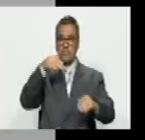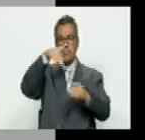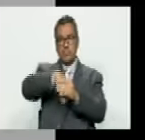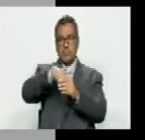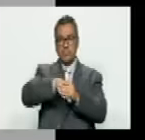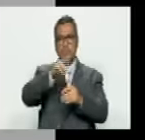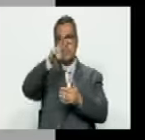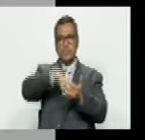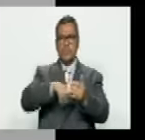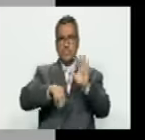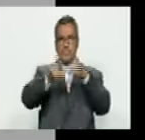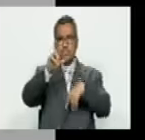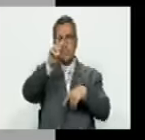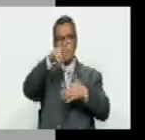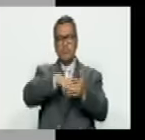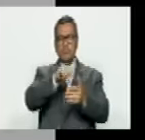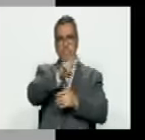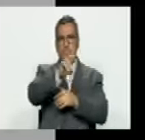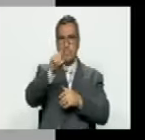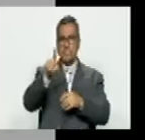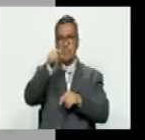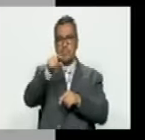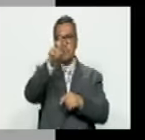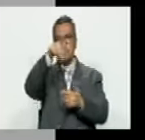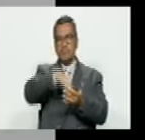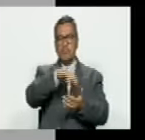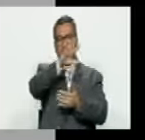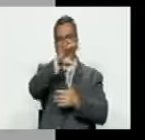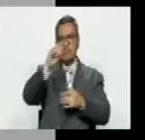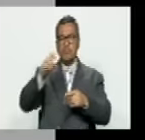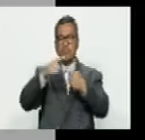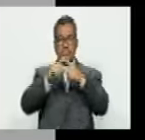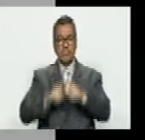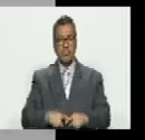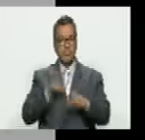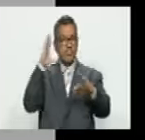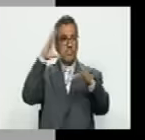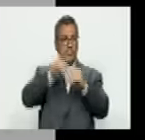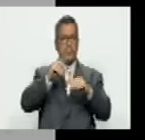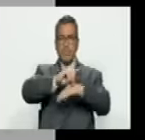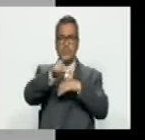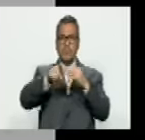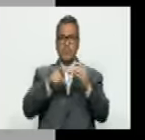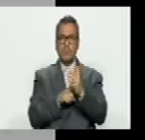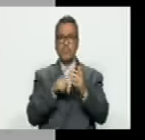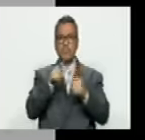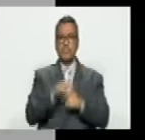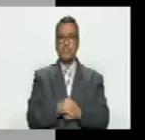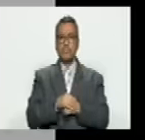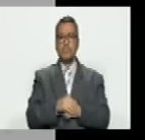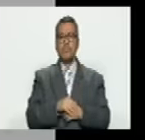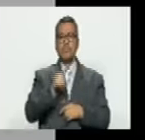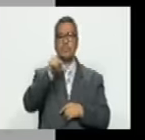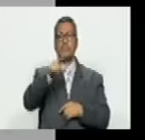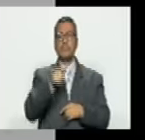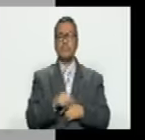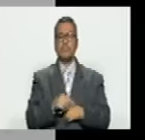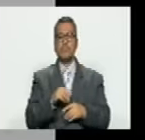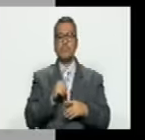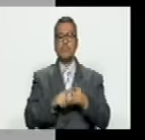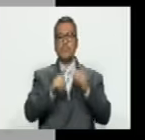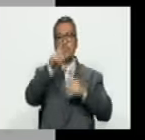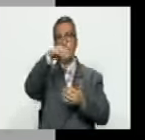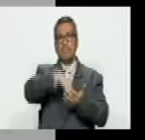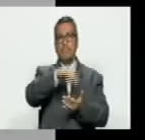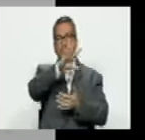en el 2013 en el 2021 que esas 1.500 si usted las cuenta le da el resultado completo entonces con esas esas 1.500